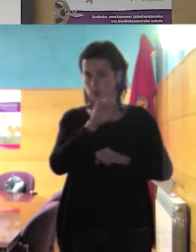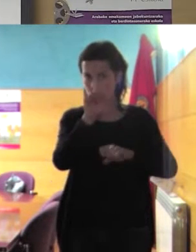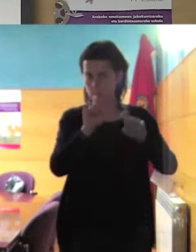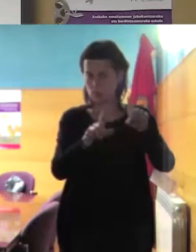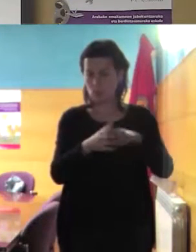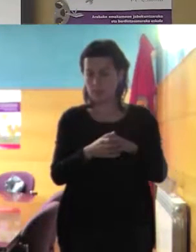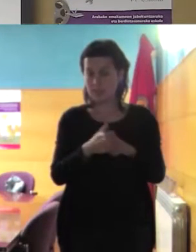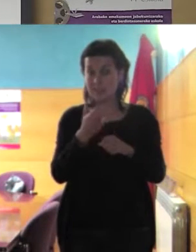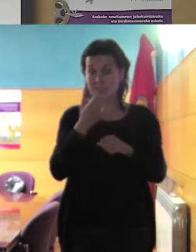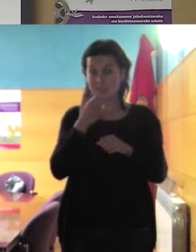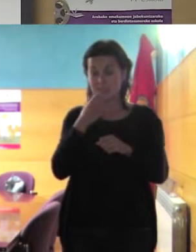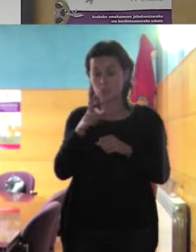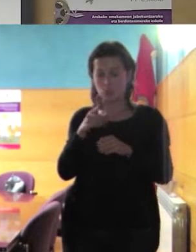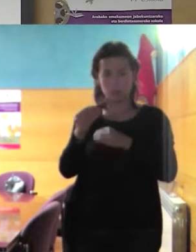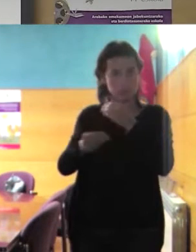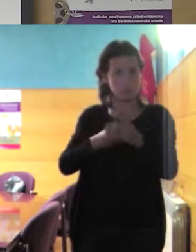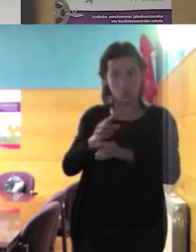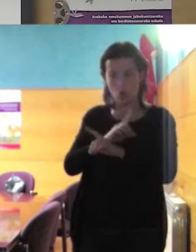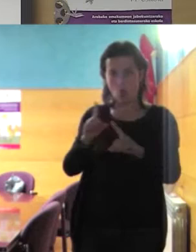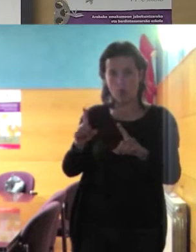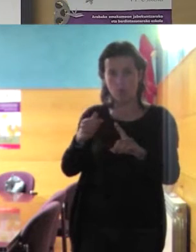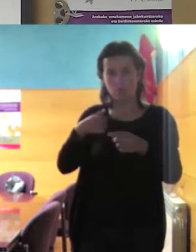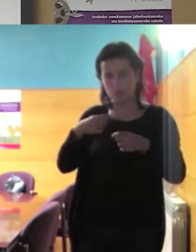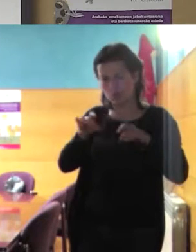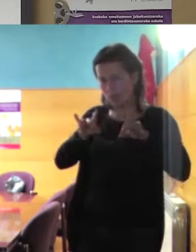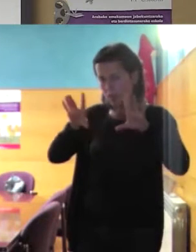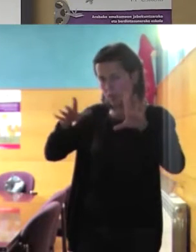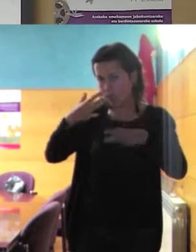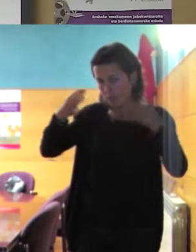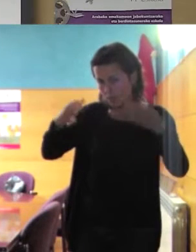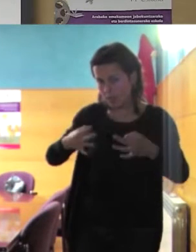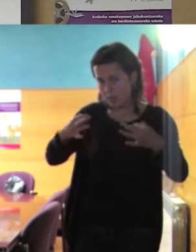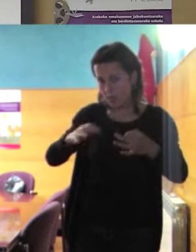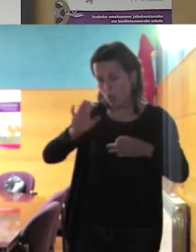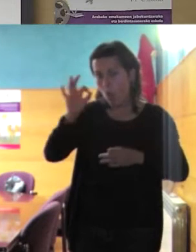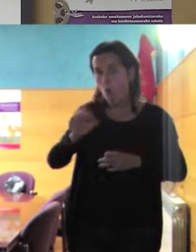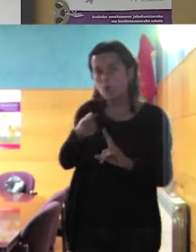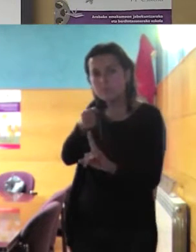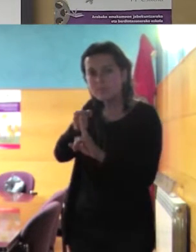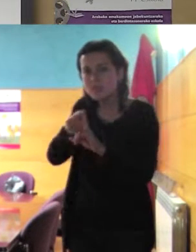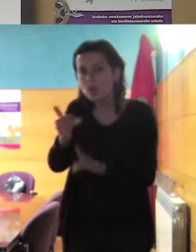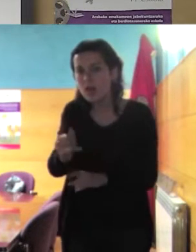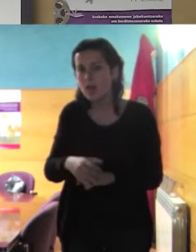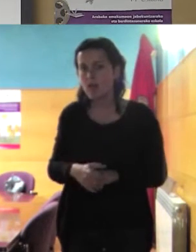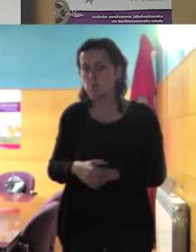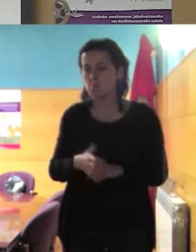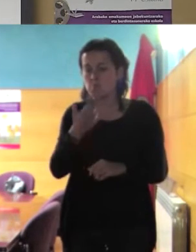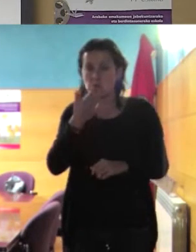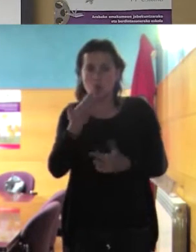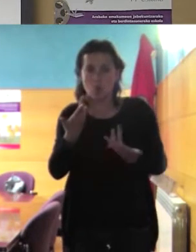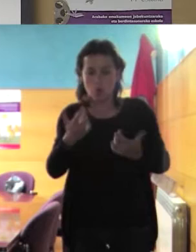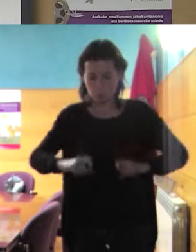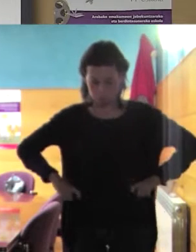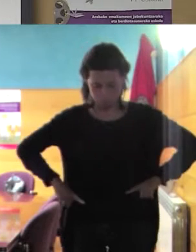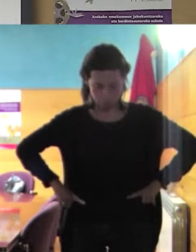si yo no hiciera eso? para ver hasta dónde llegan las presiones ¿qué pasa si un día me pongo una minifalda después